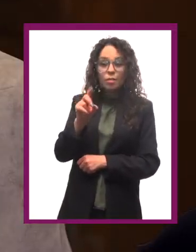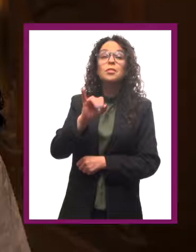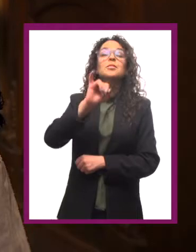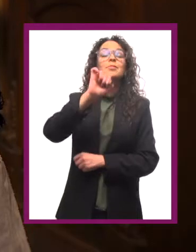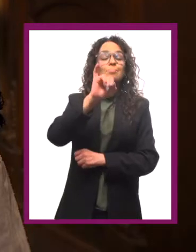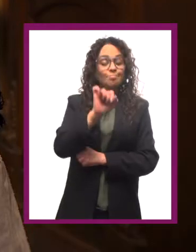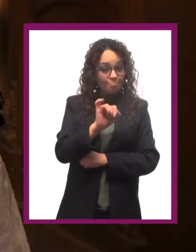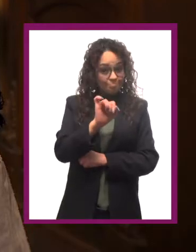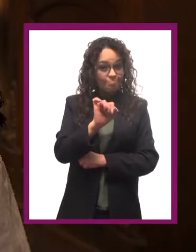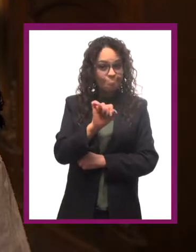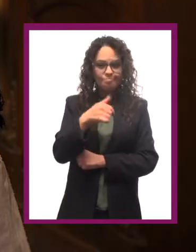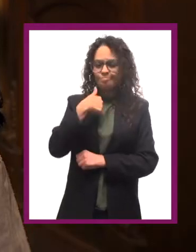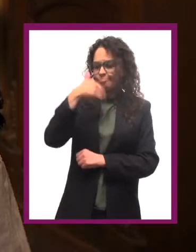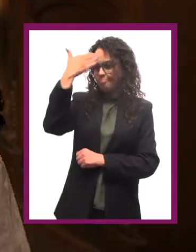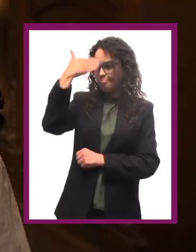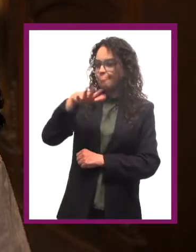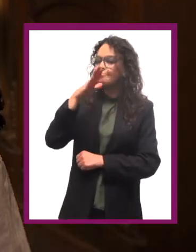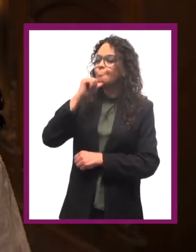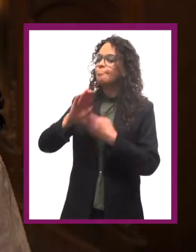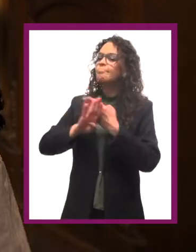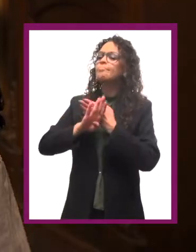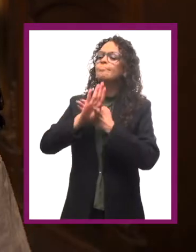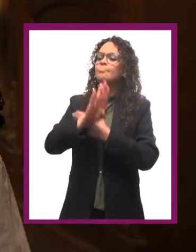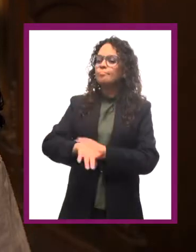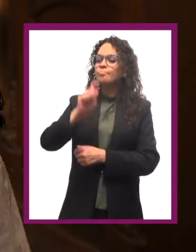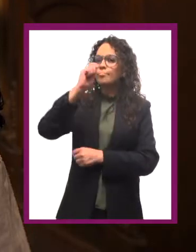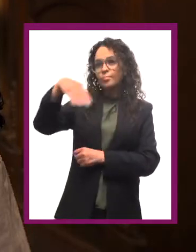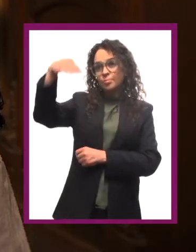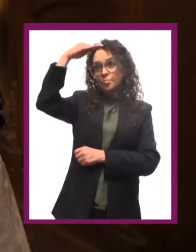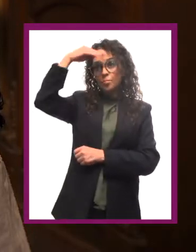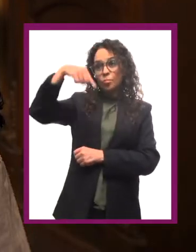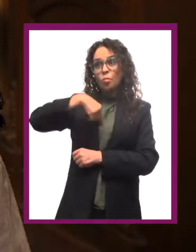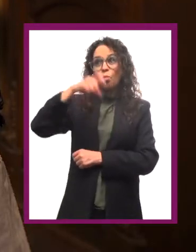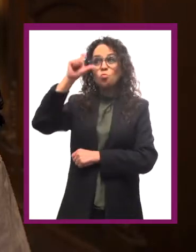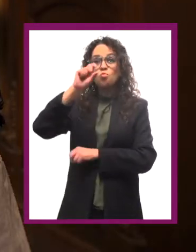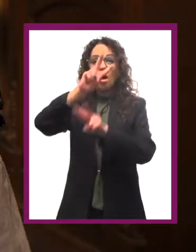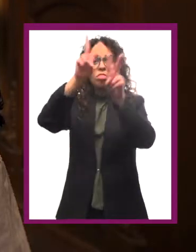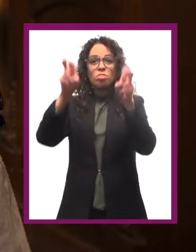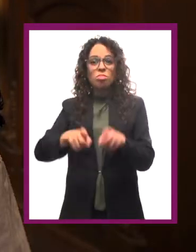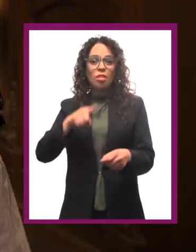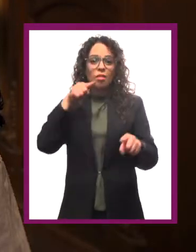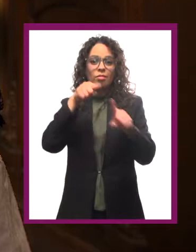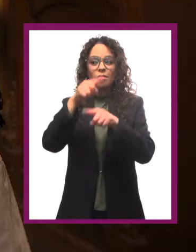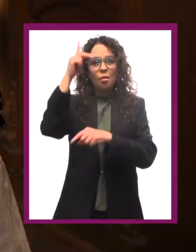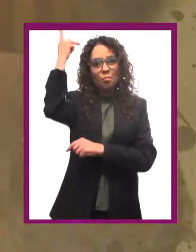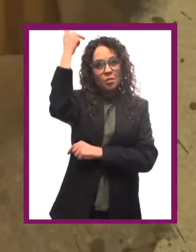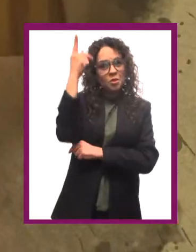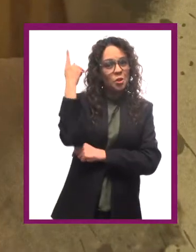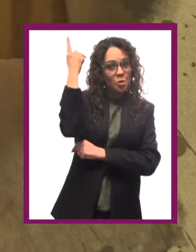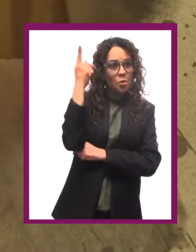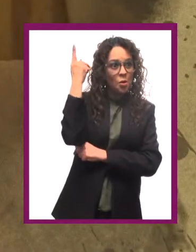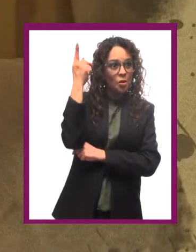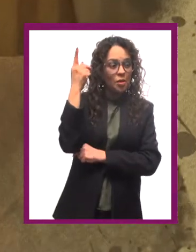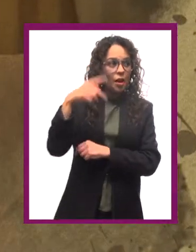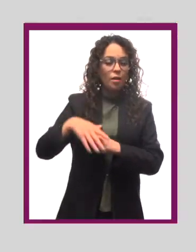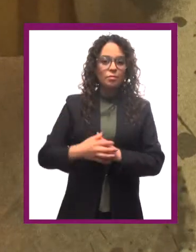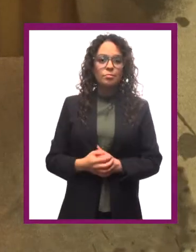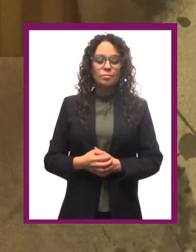Así es. Yo sé que es inevitable pensar en mí cuando se trata de psicología. ¡Sí!